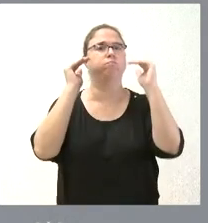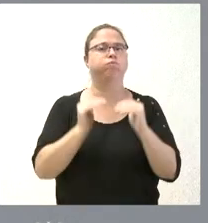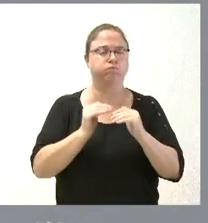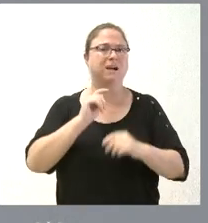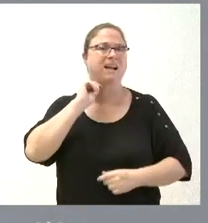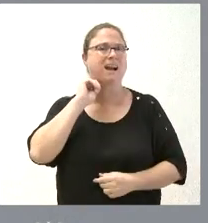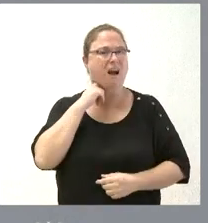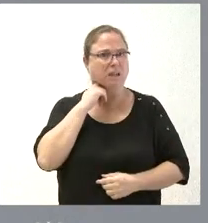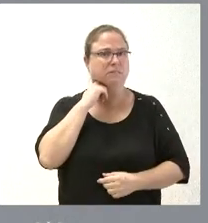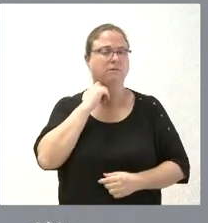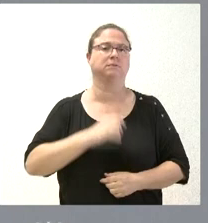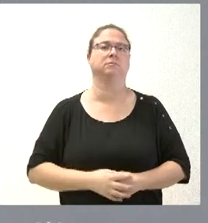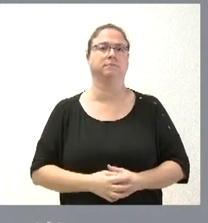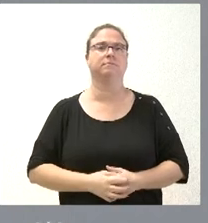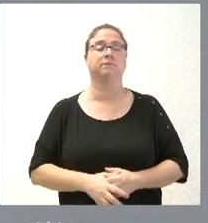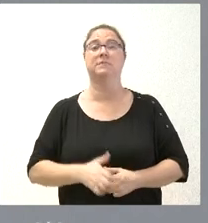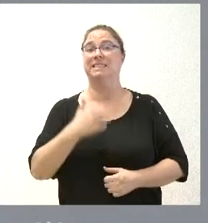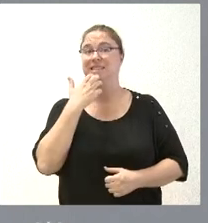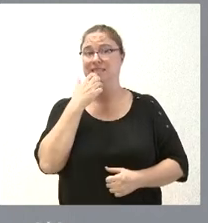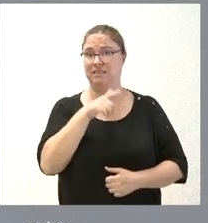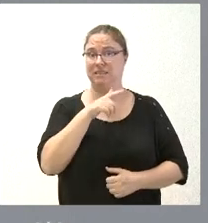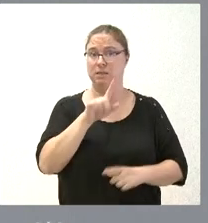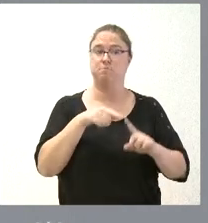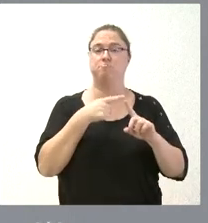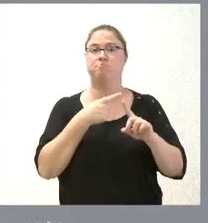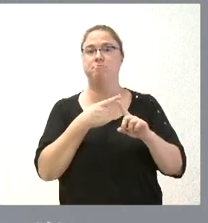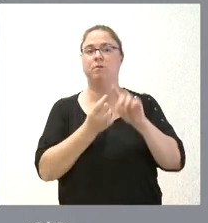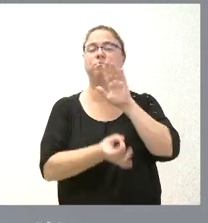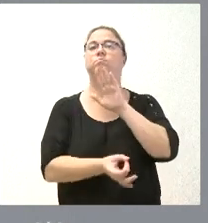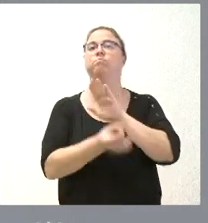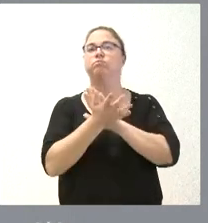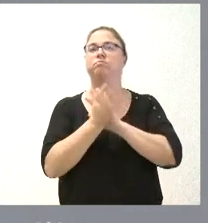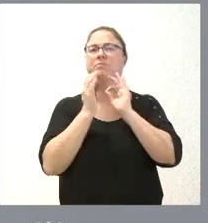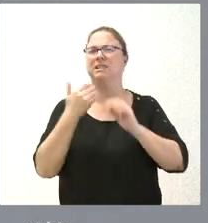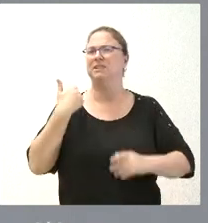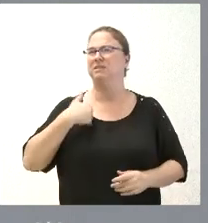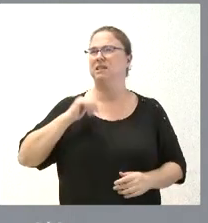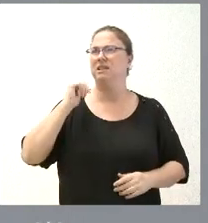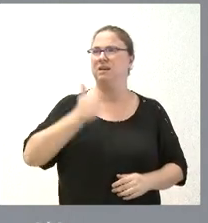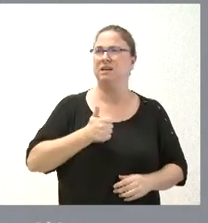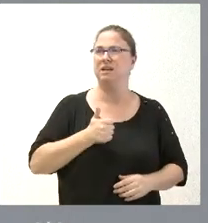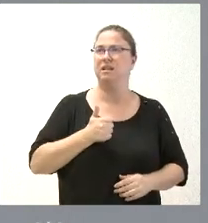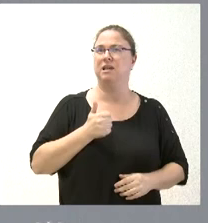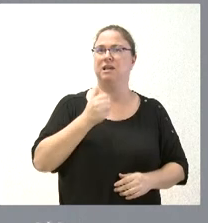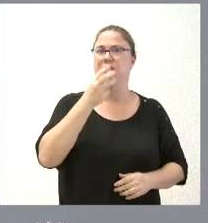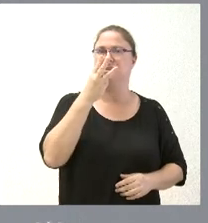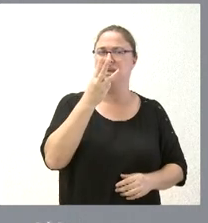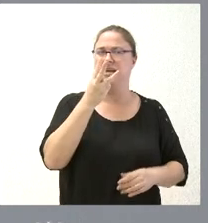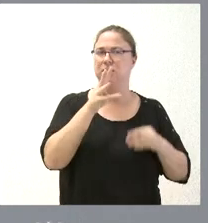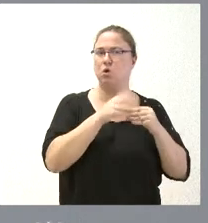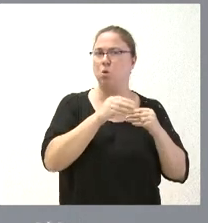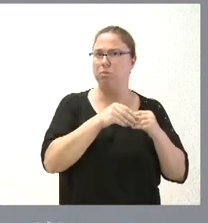gases invernadero si a esto unimos la puesta en marcha que llevamos ya de tres complementos de